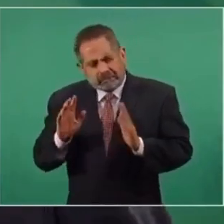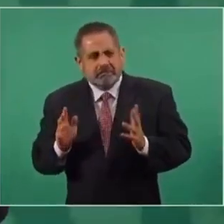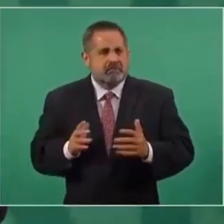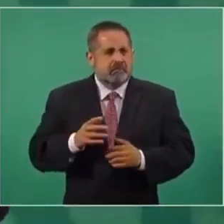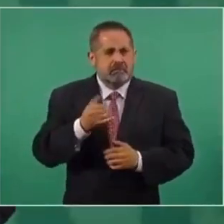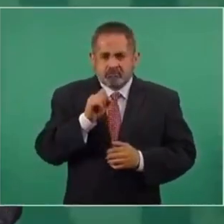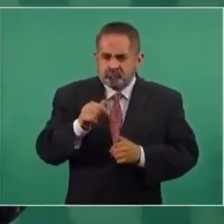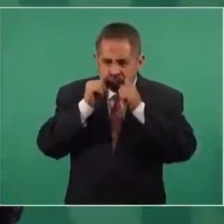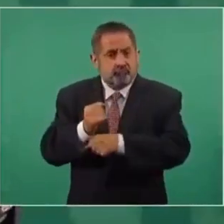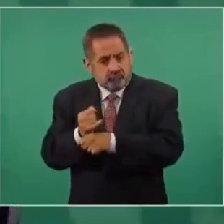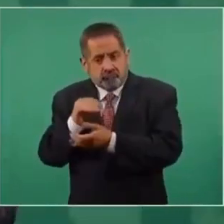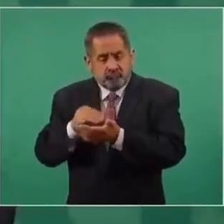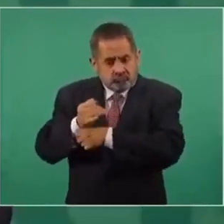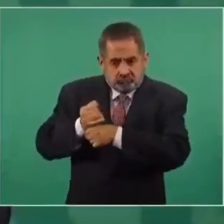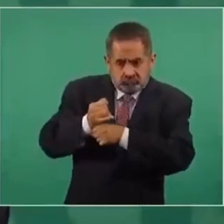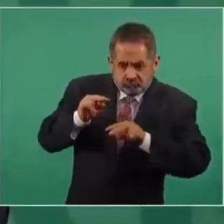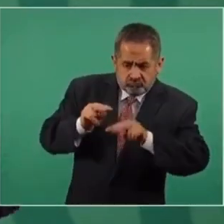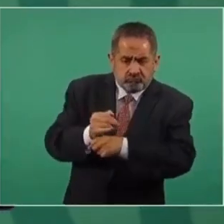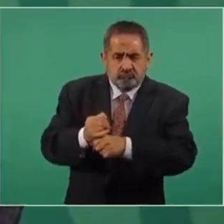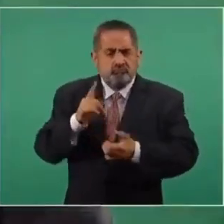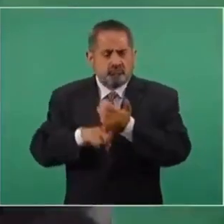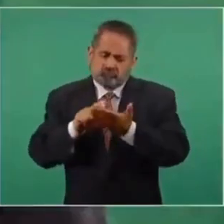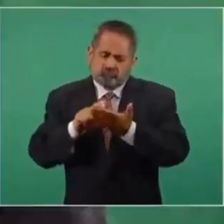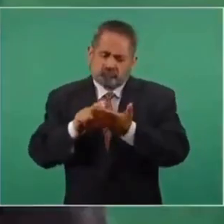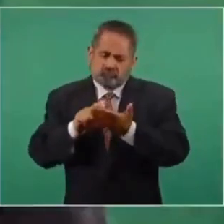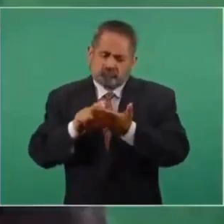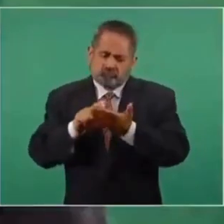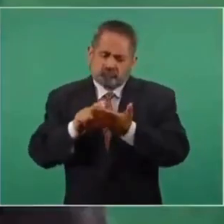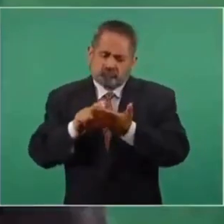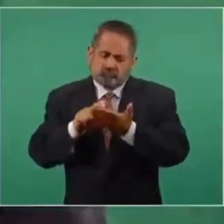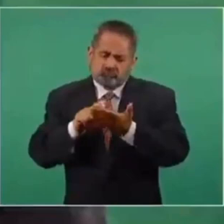Y se está haciendo una investigación y va a haber un dictamen.